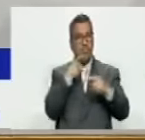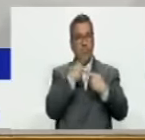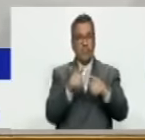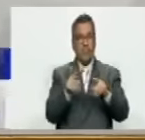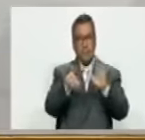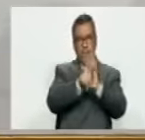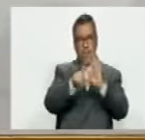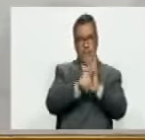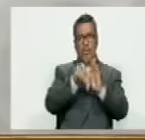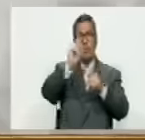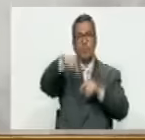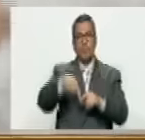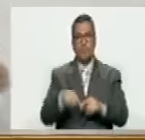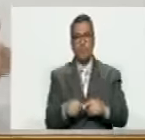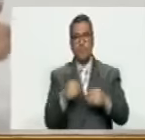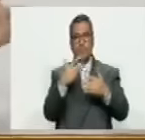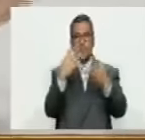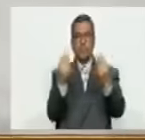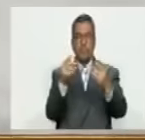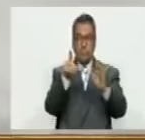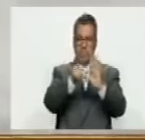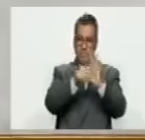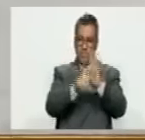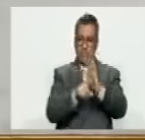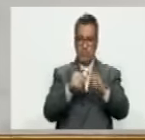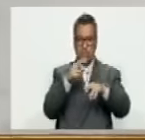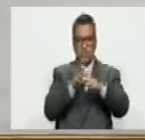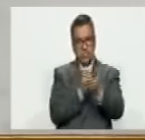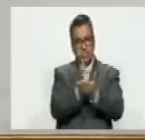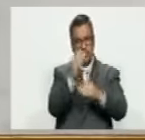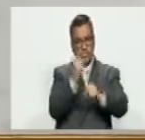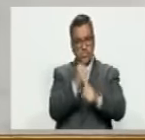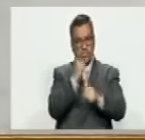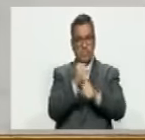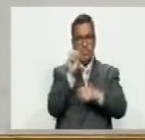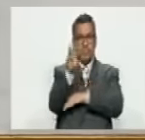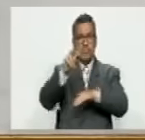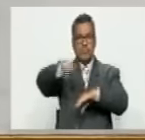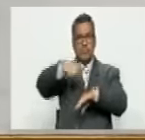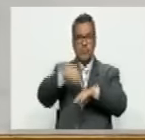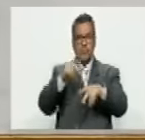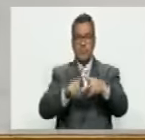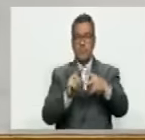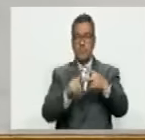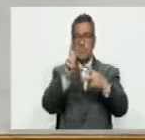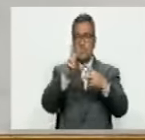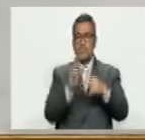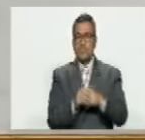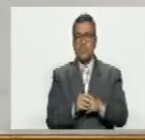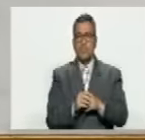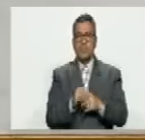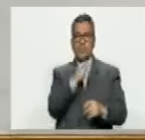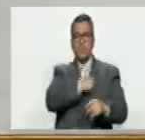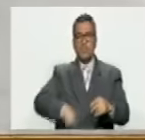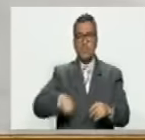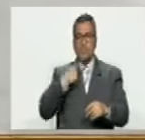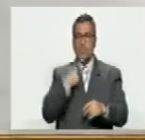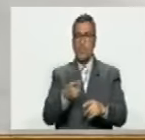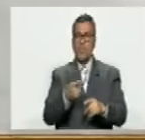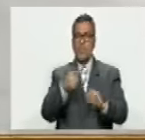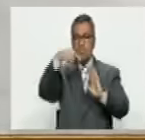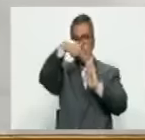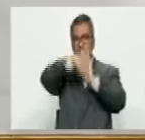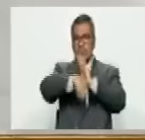similares, pero además es un paquete de leyes que estamos trabajando de esta Asamblea Nacional. En segundo lugar, el presidente nos ha pedido